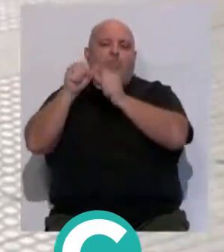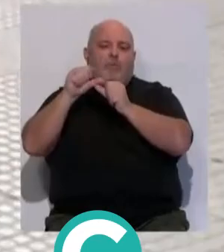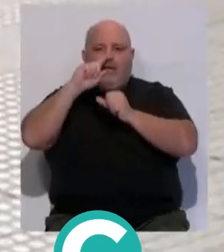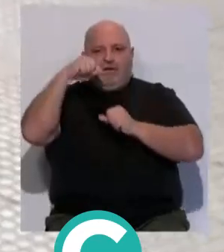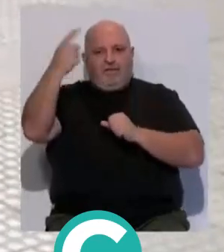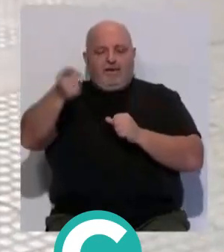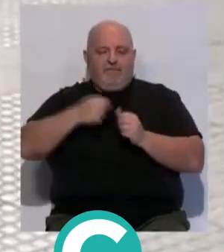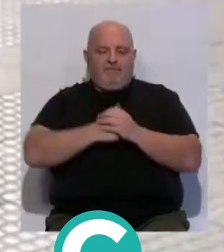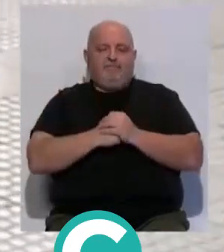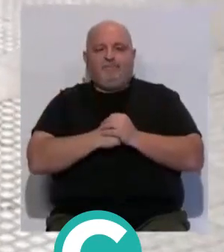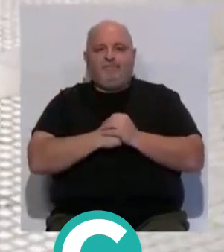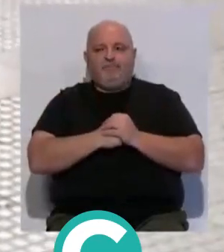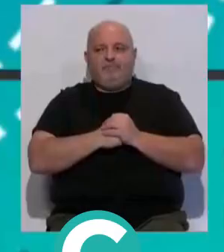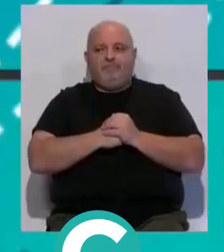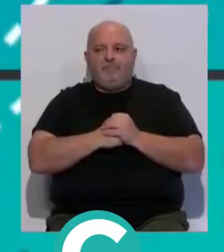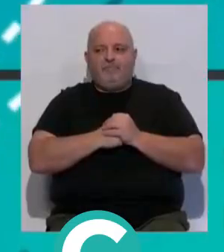Reyes Católicos.